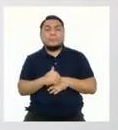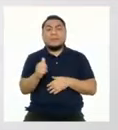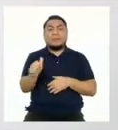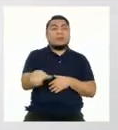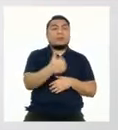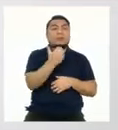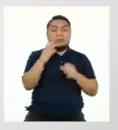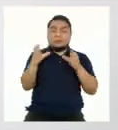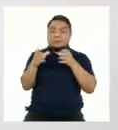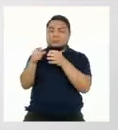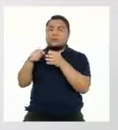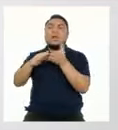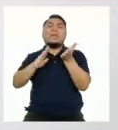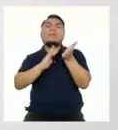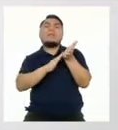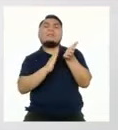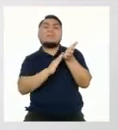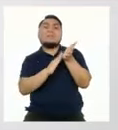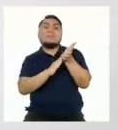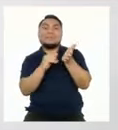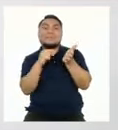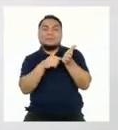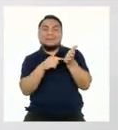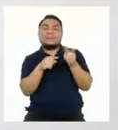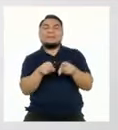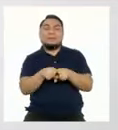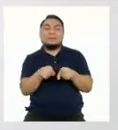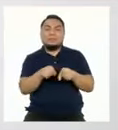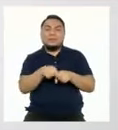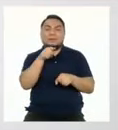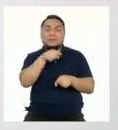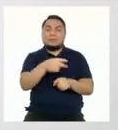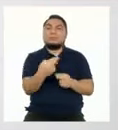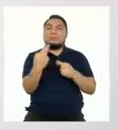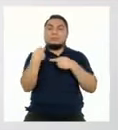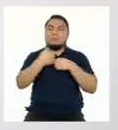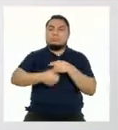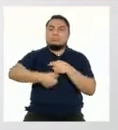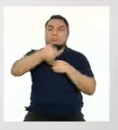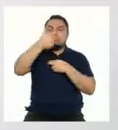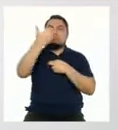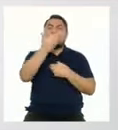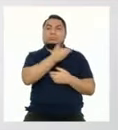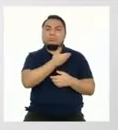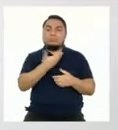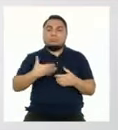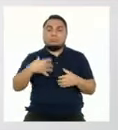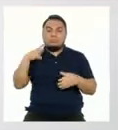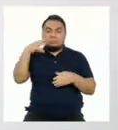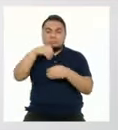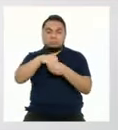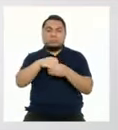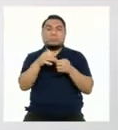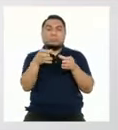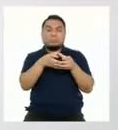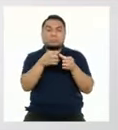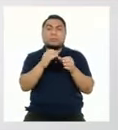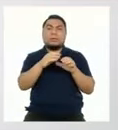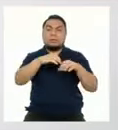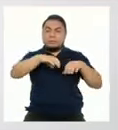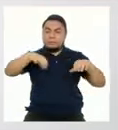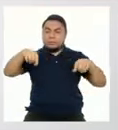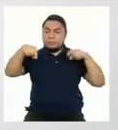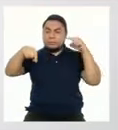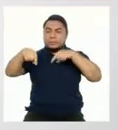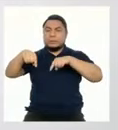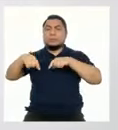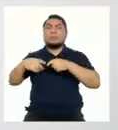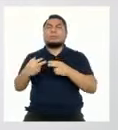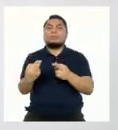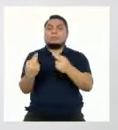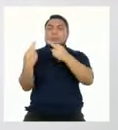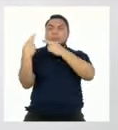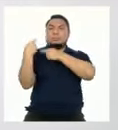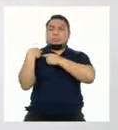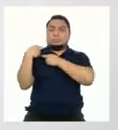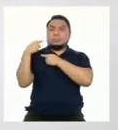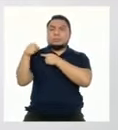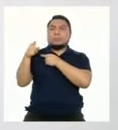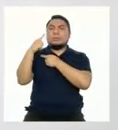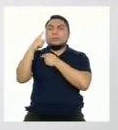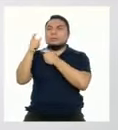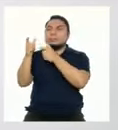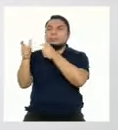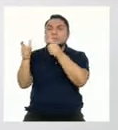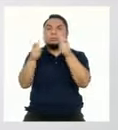tenemos a la Defensoría del Pueblo, órgano constitucional autónomo del estado que tiene la misión de